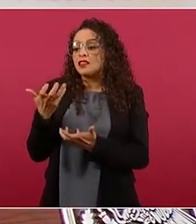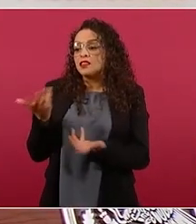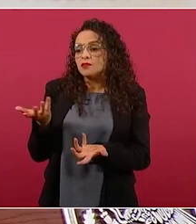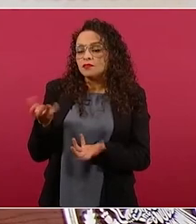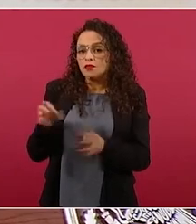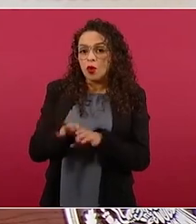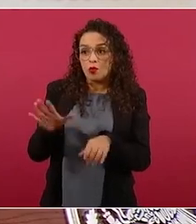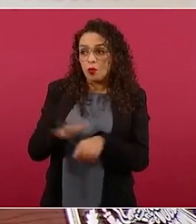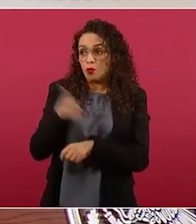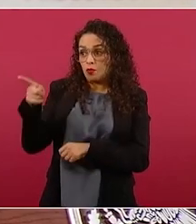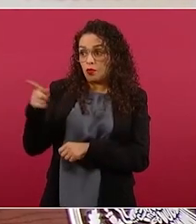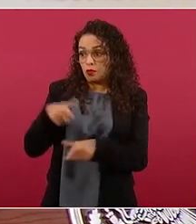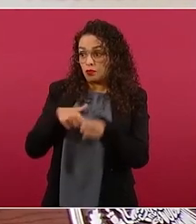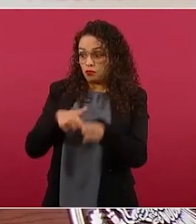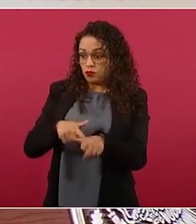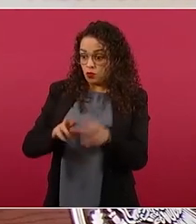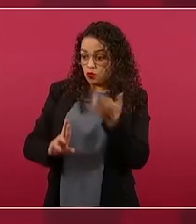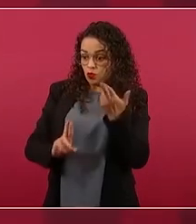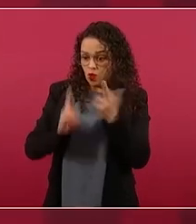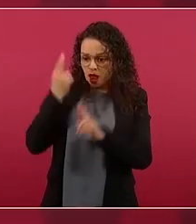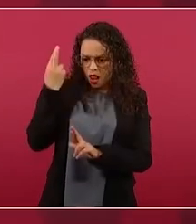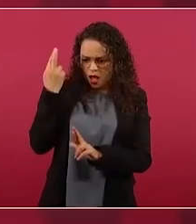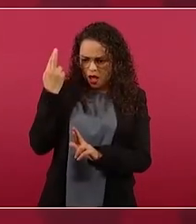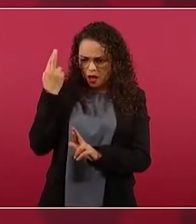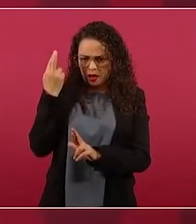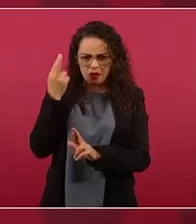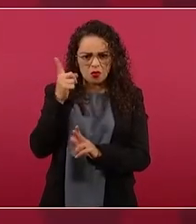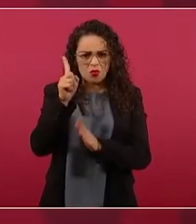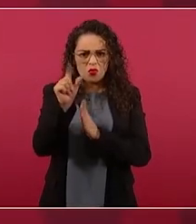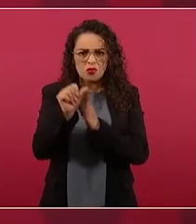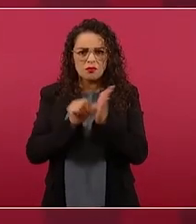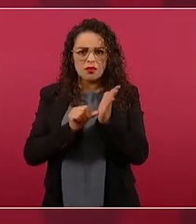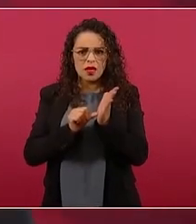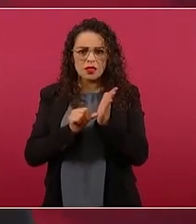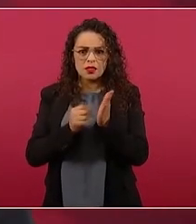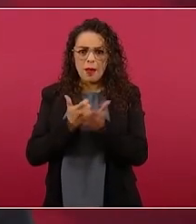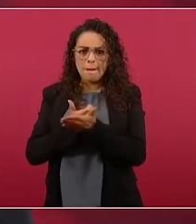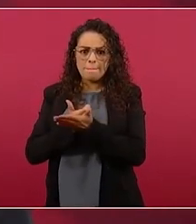ya llevan como un mes sin cobrar